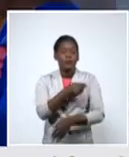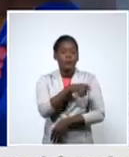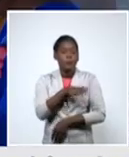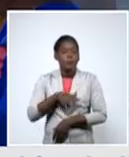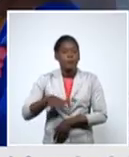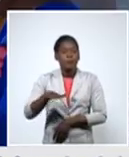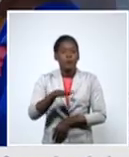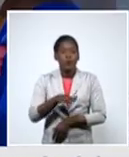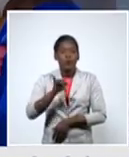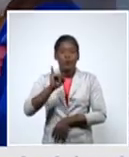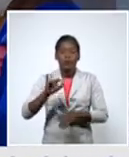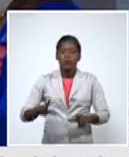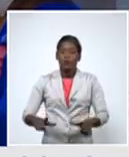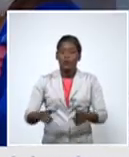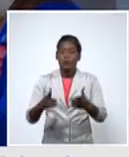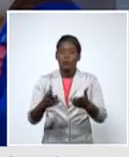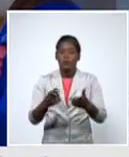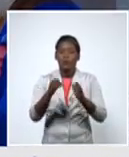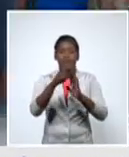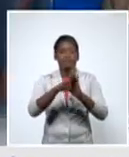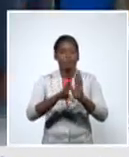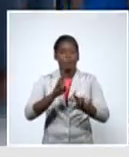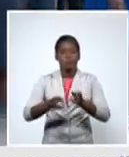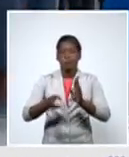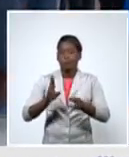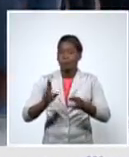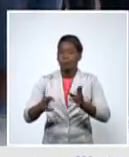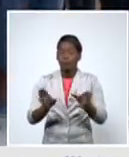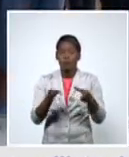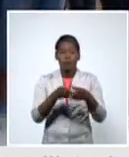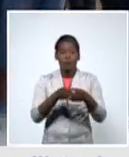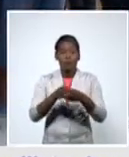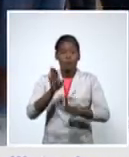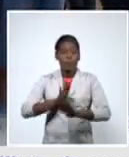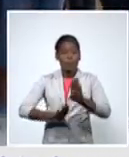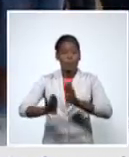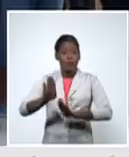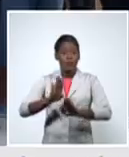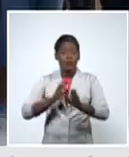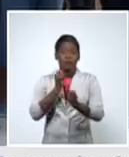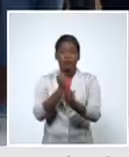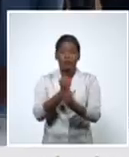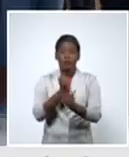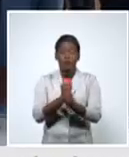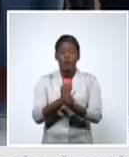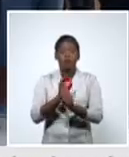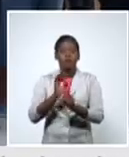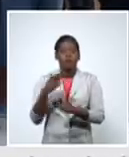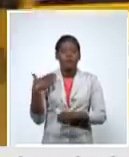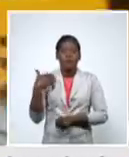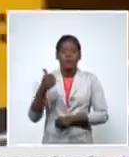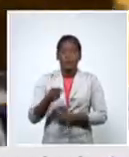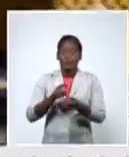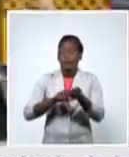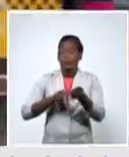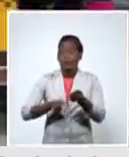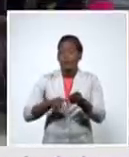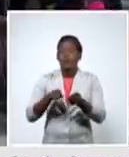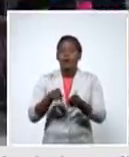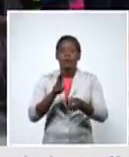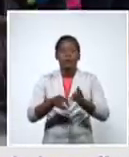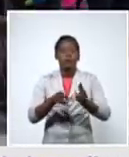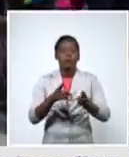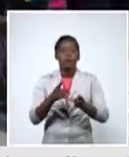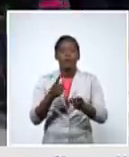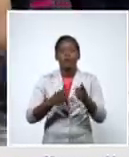cumplimiento de las medidas indicadas por el grupo temporal de trabajo y la dirección de salud en la provincia incluso el